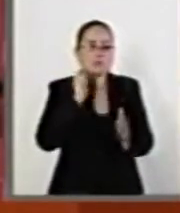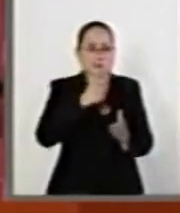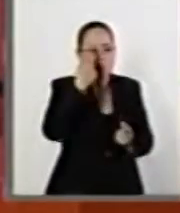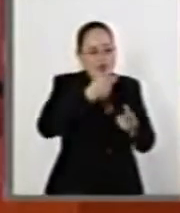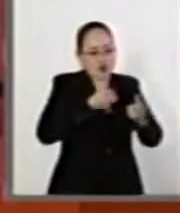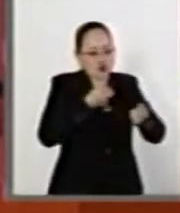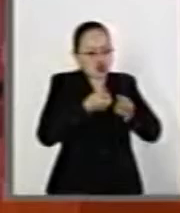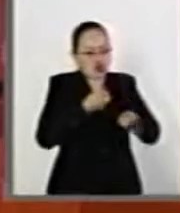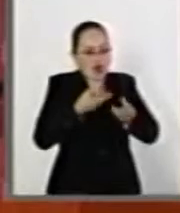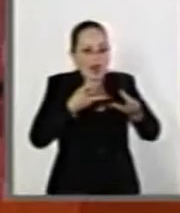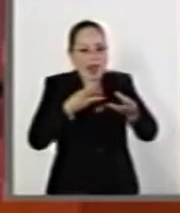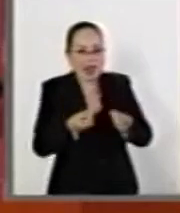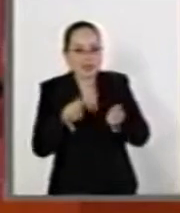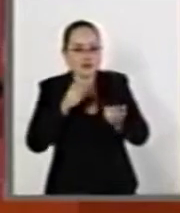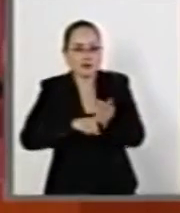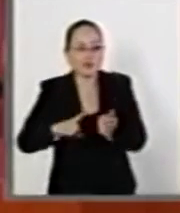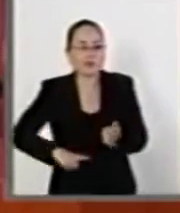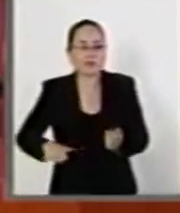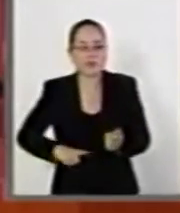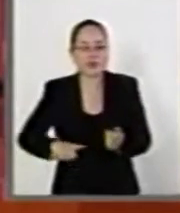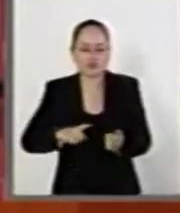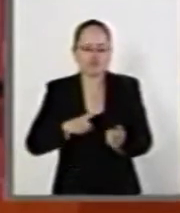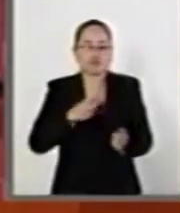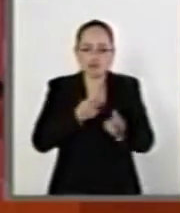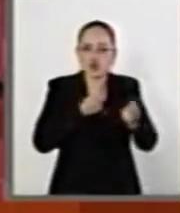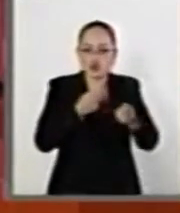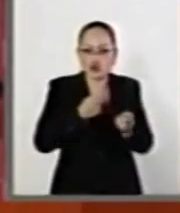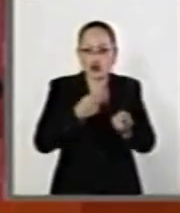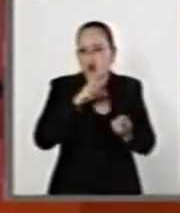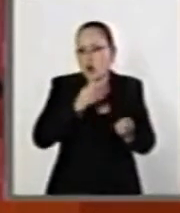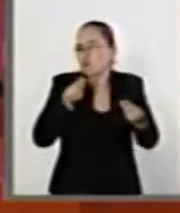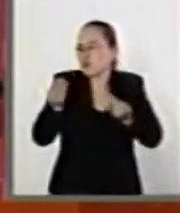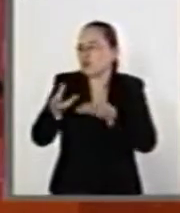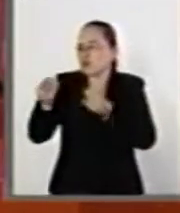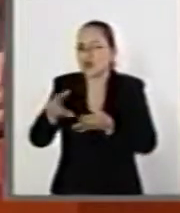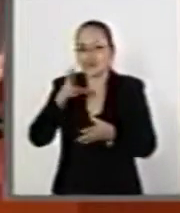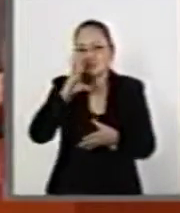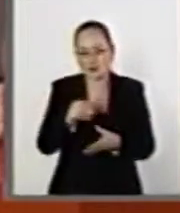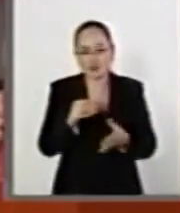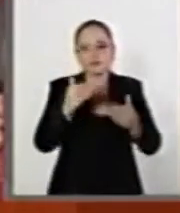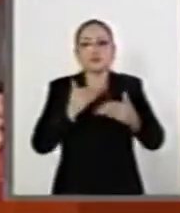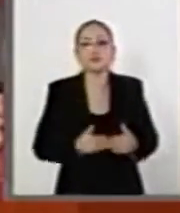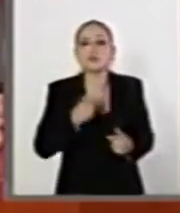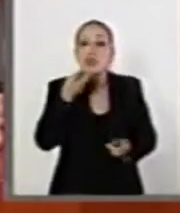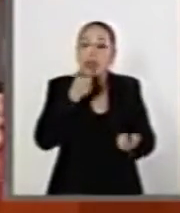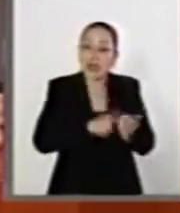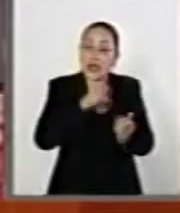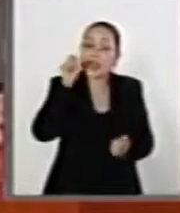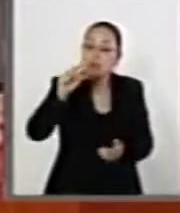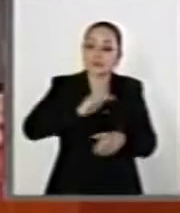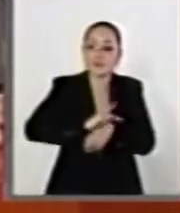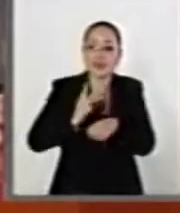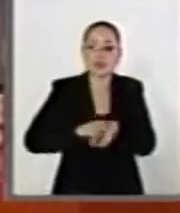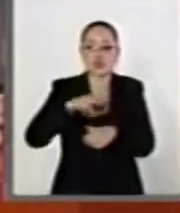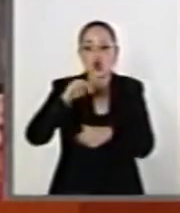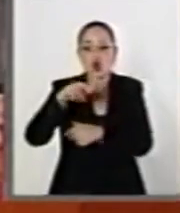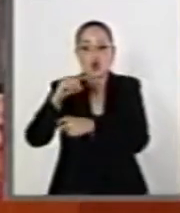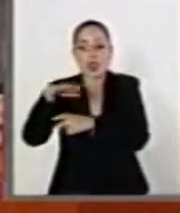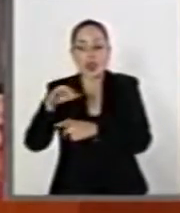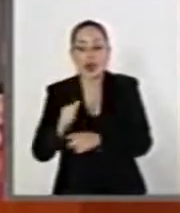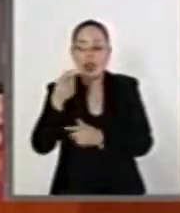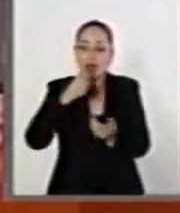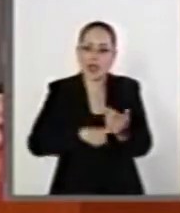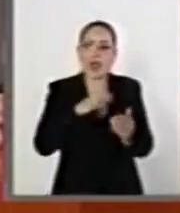público, no para incentivarlo. Donde es un instrumento que sí tiene recursos que